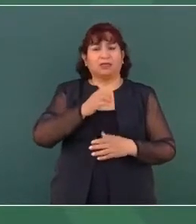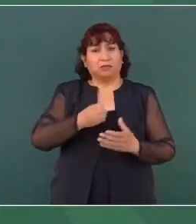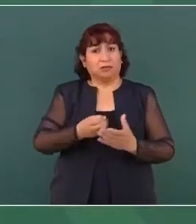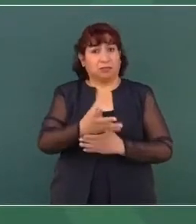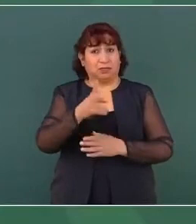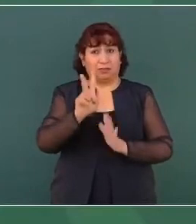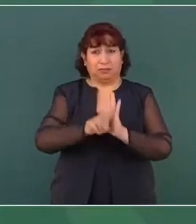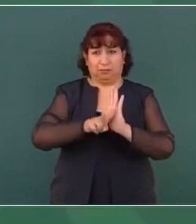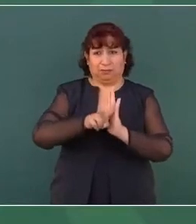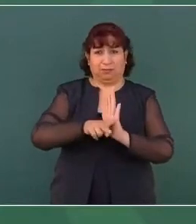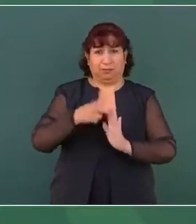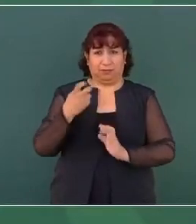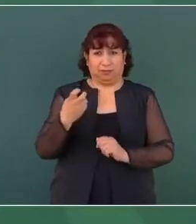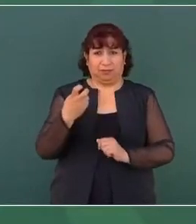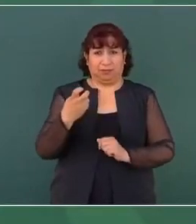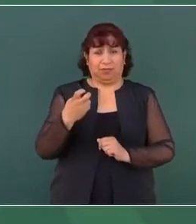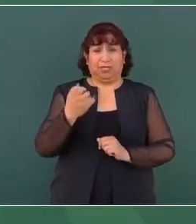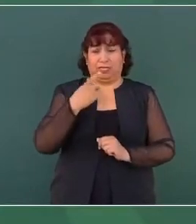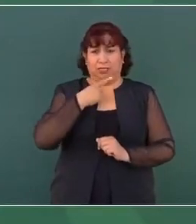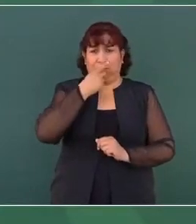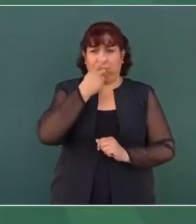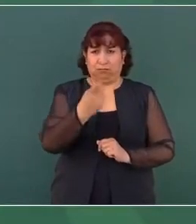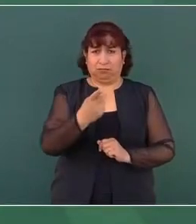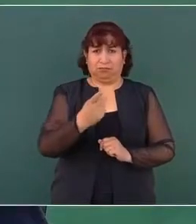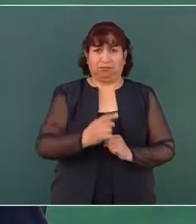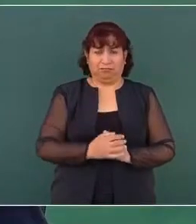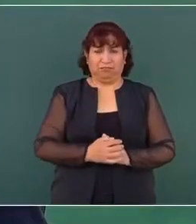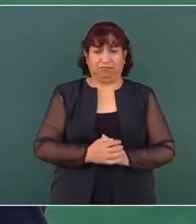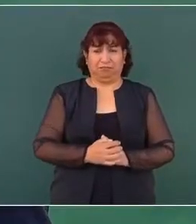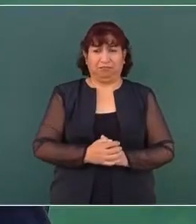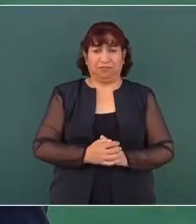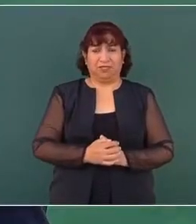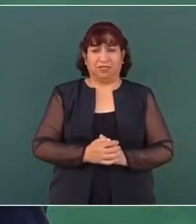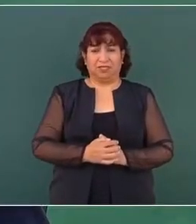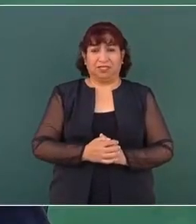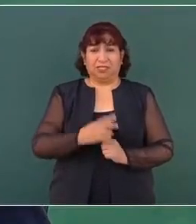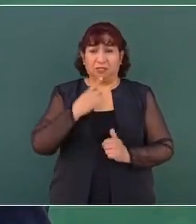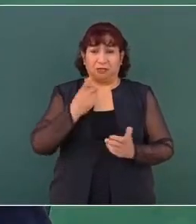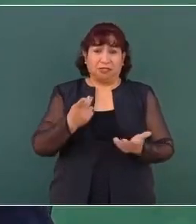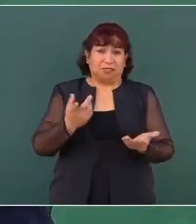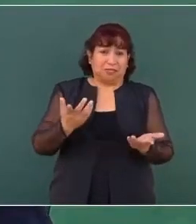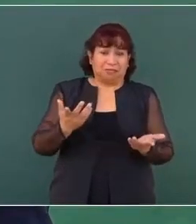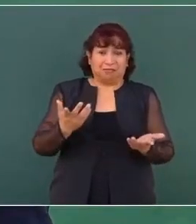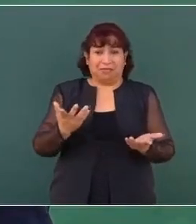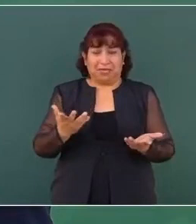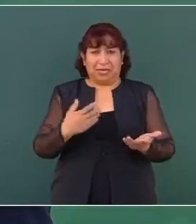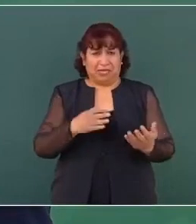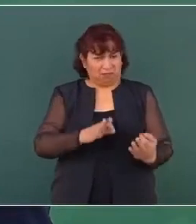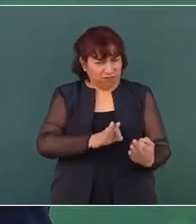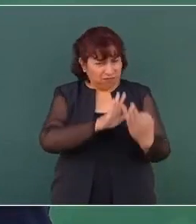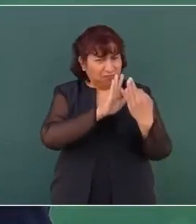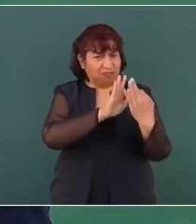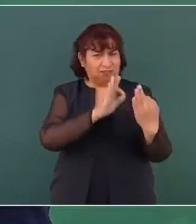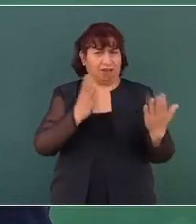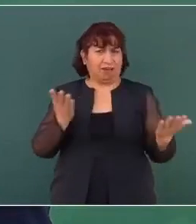estos videos. Y le dije que enfrentara